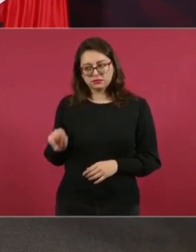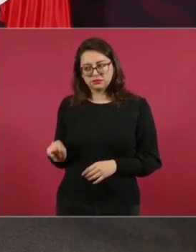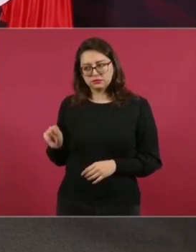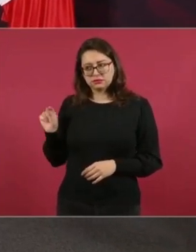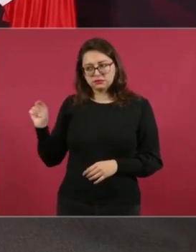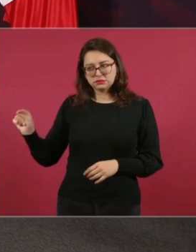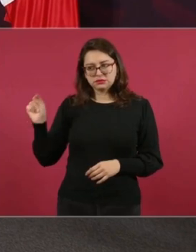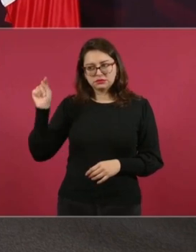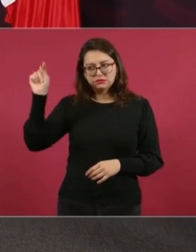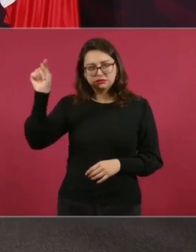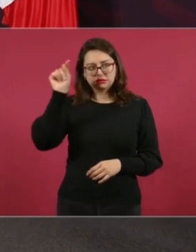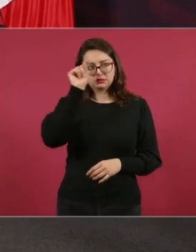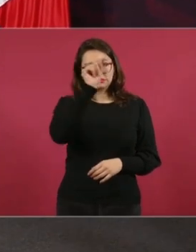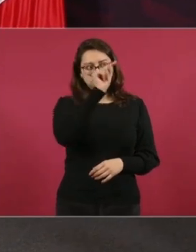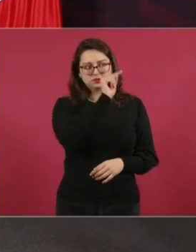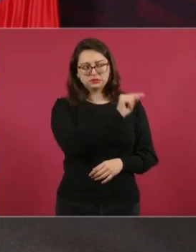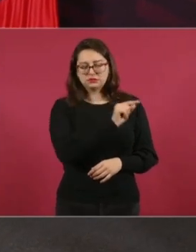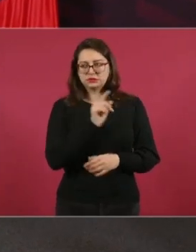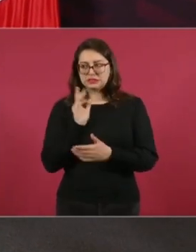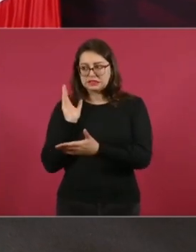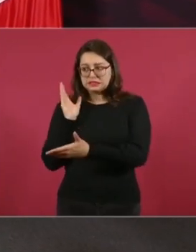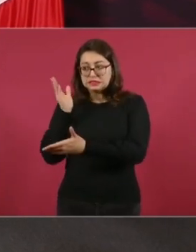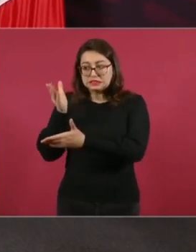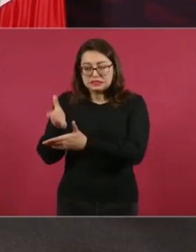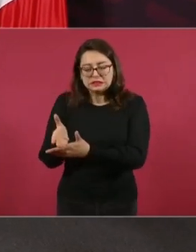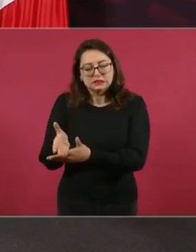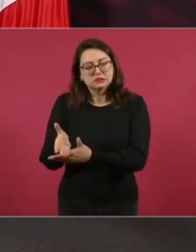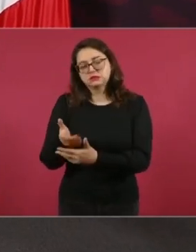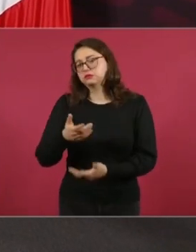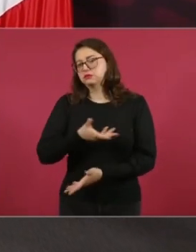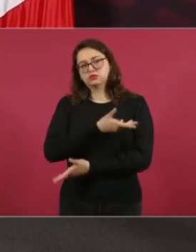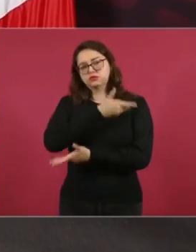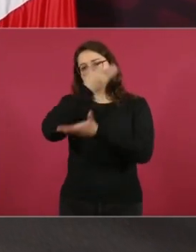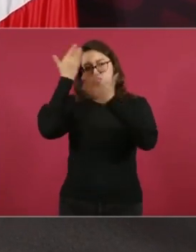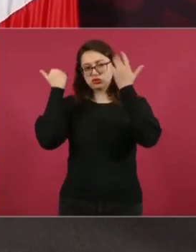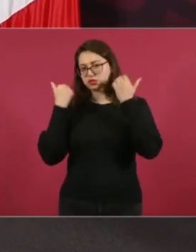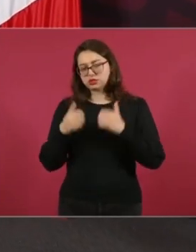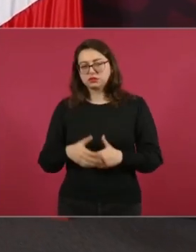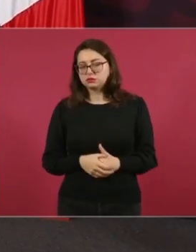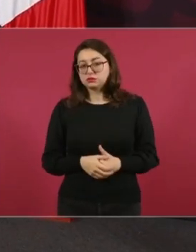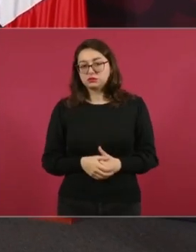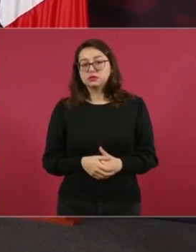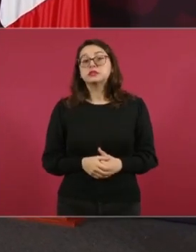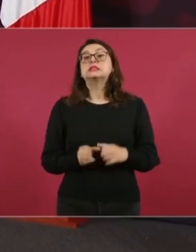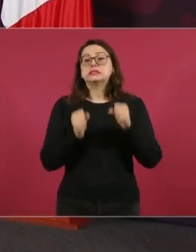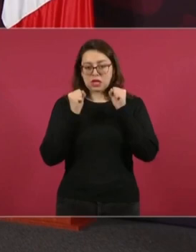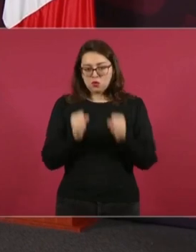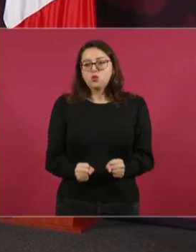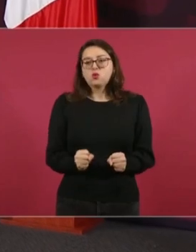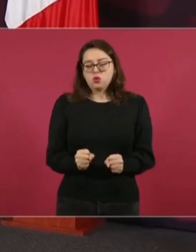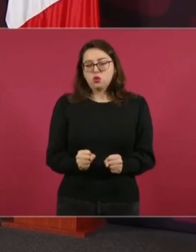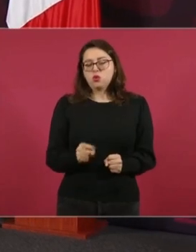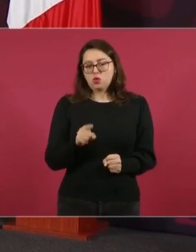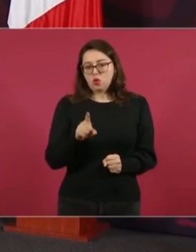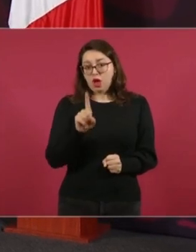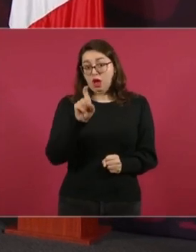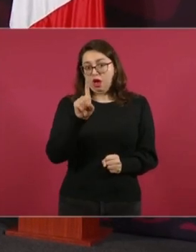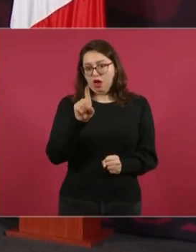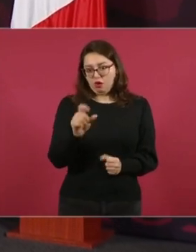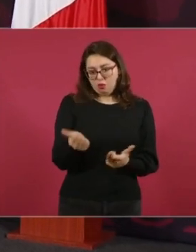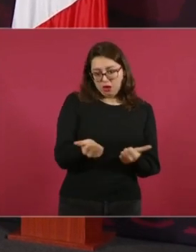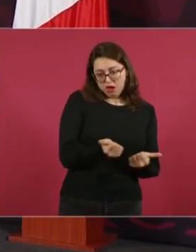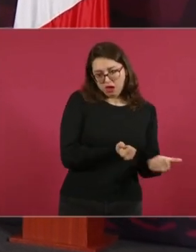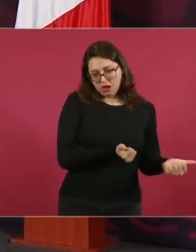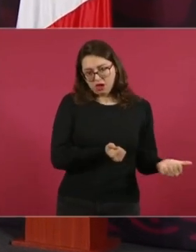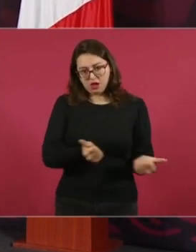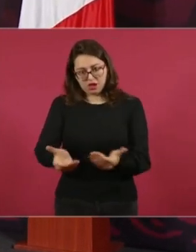pero sí lo del acueducto de los pueblos yaquis,